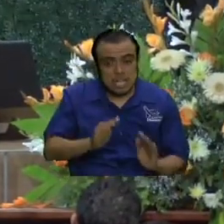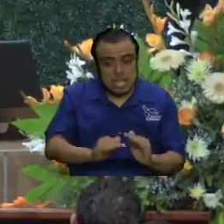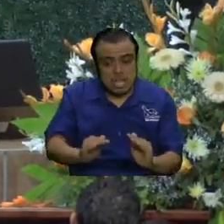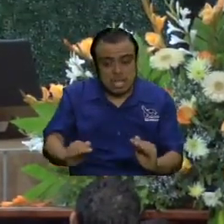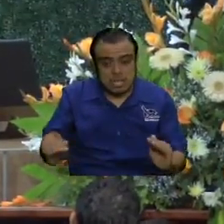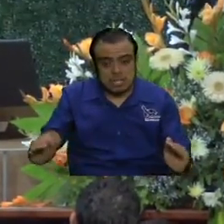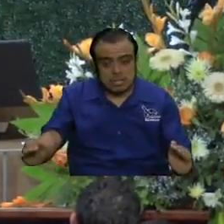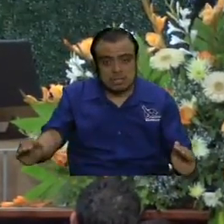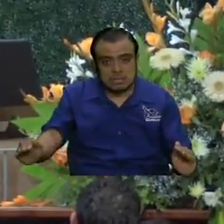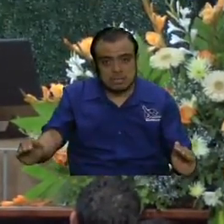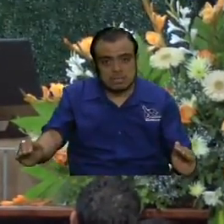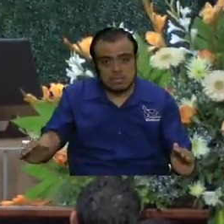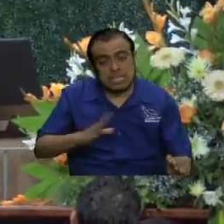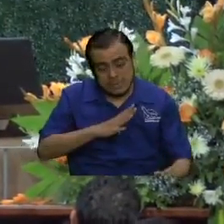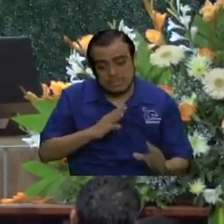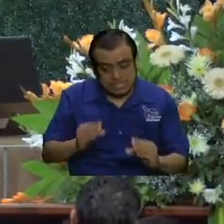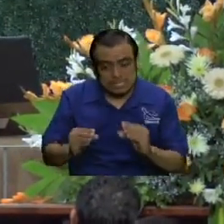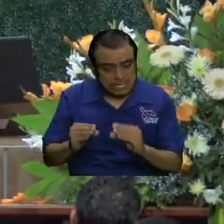que educar en casa